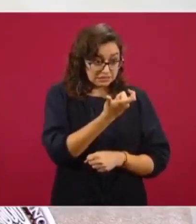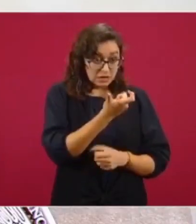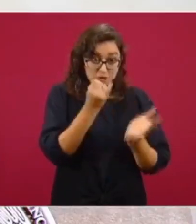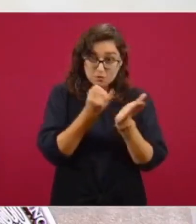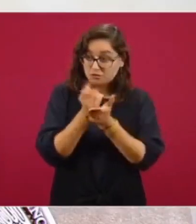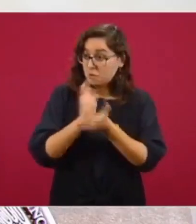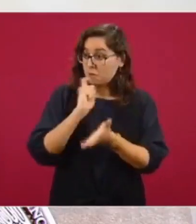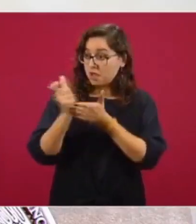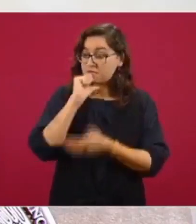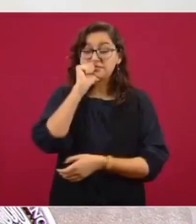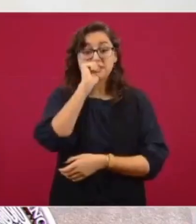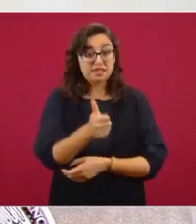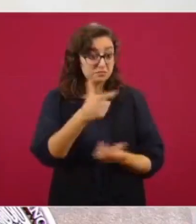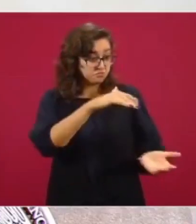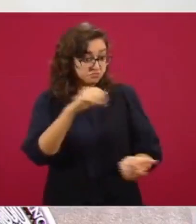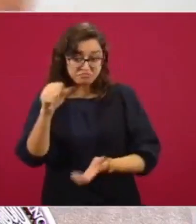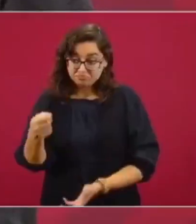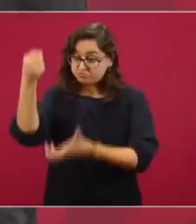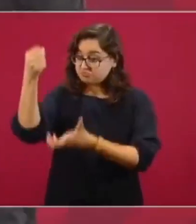presupuesto público,